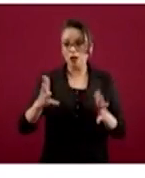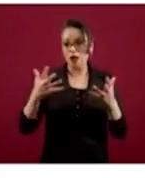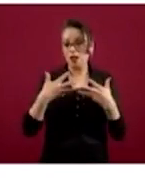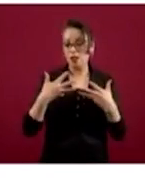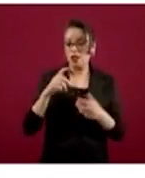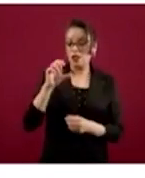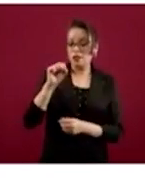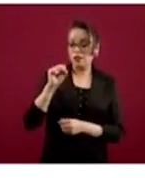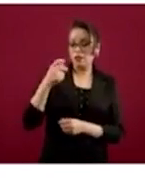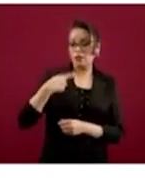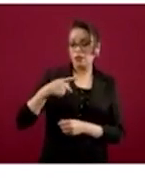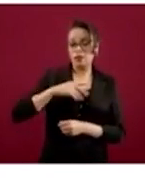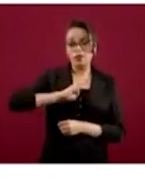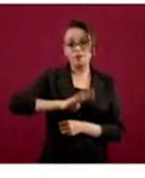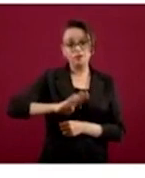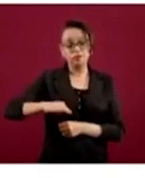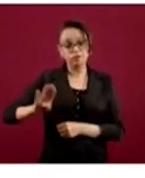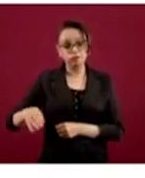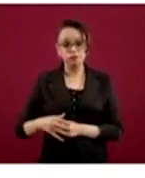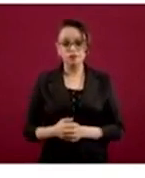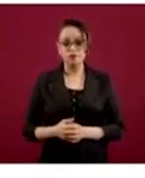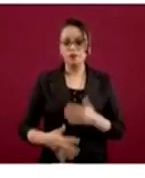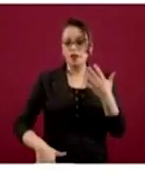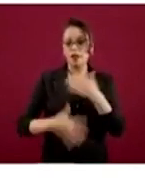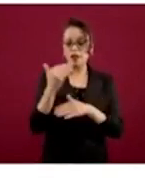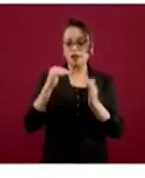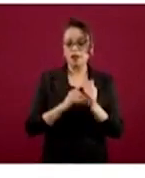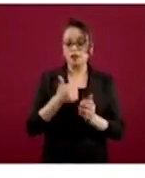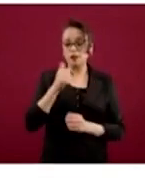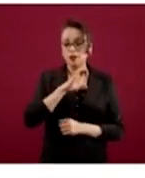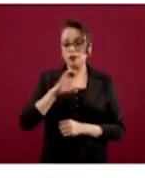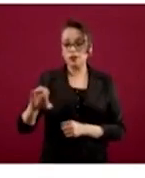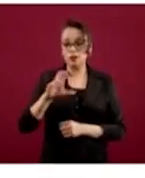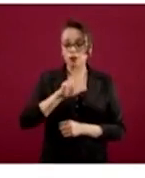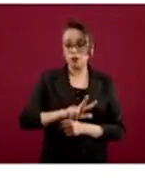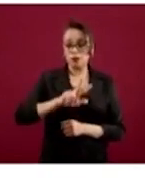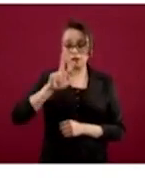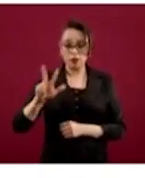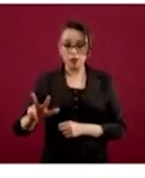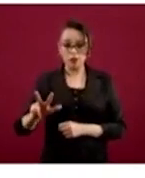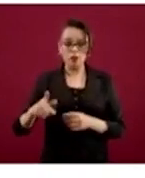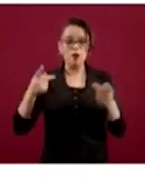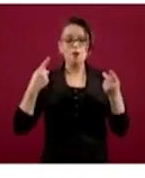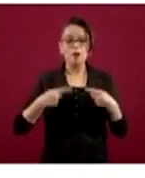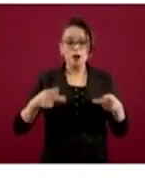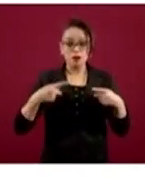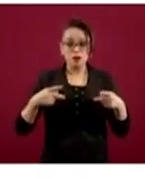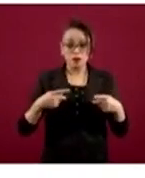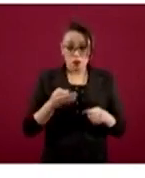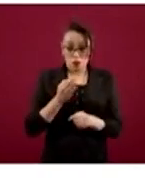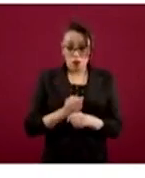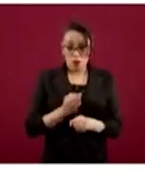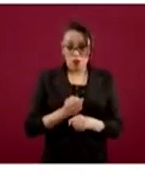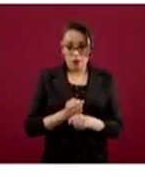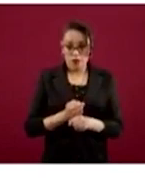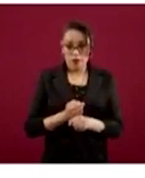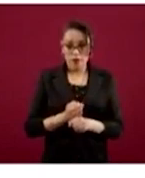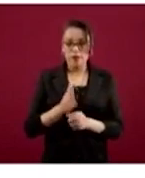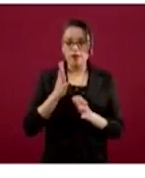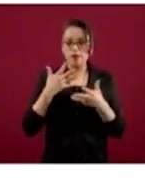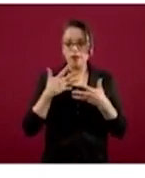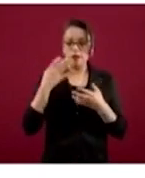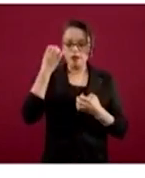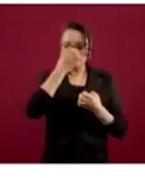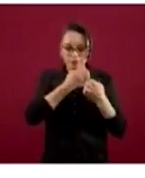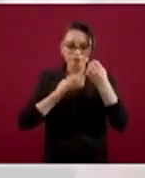cantidad de defunciones en 60. 15 mil 688 son las personas que hasta el momento han